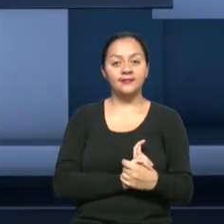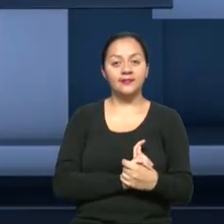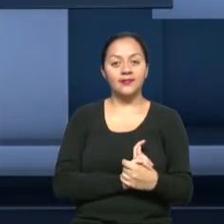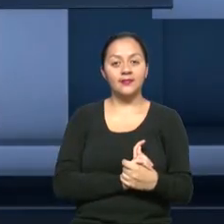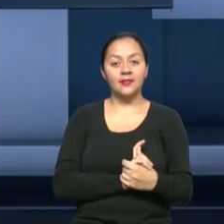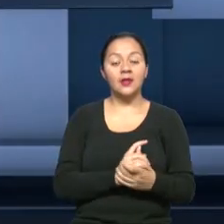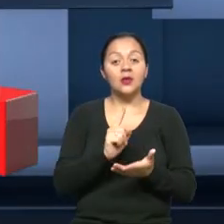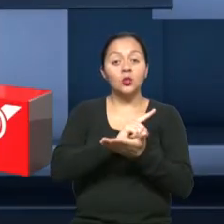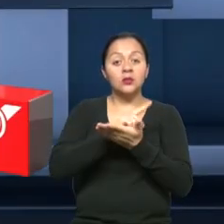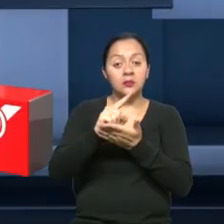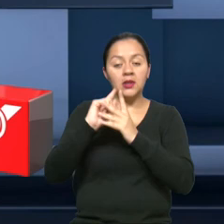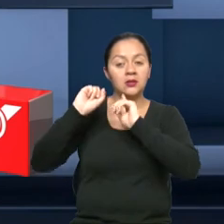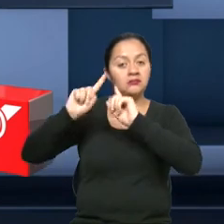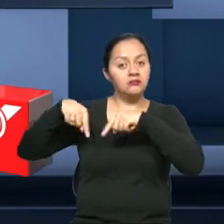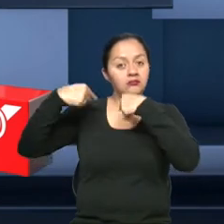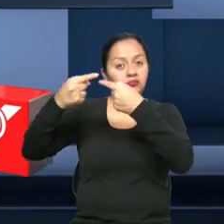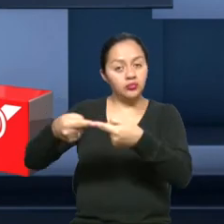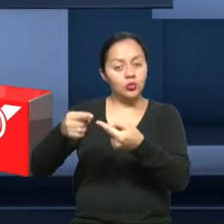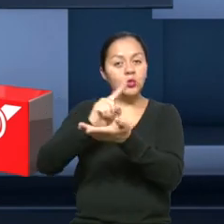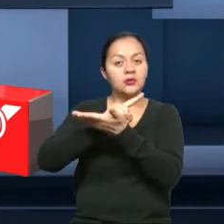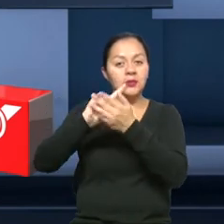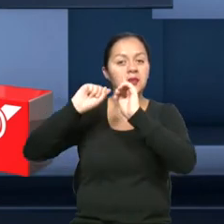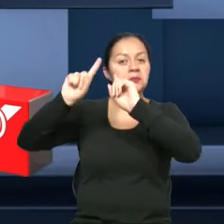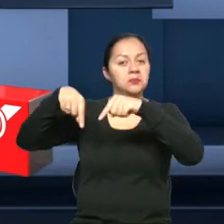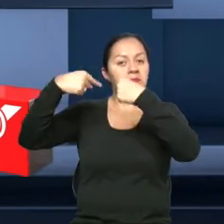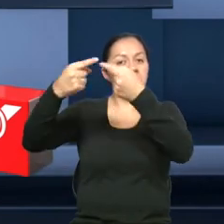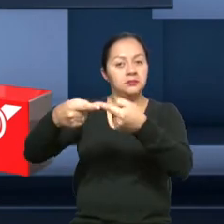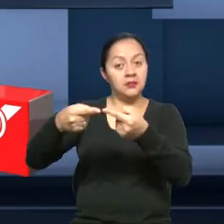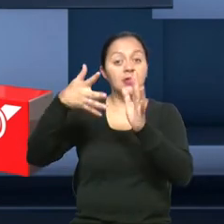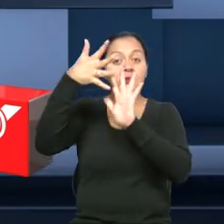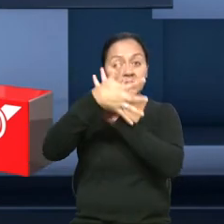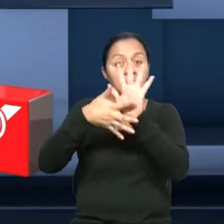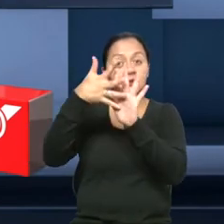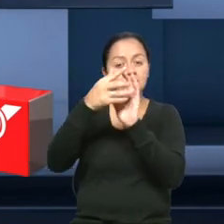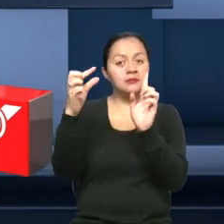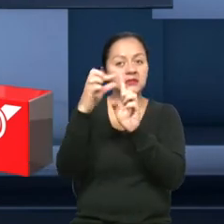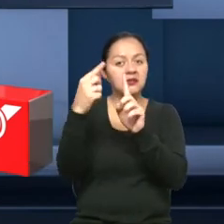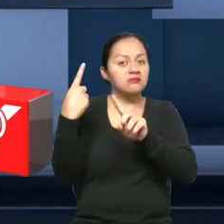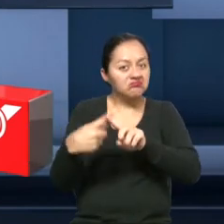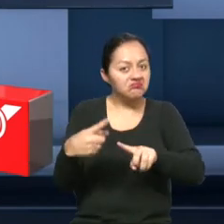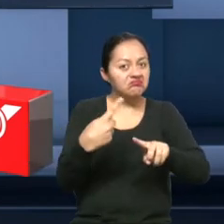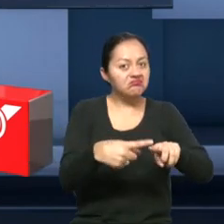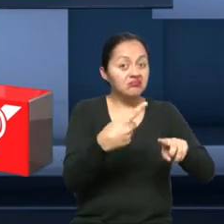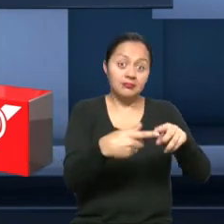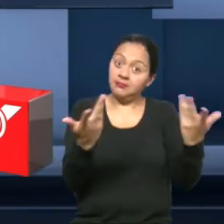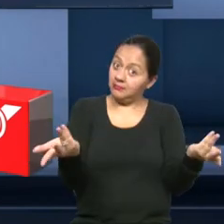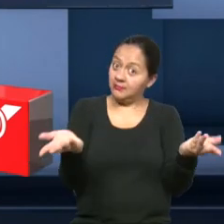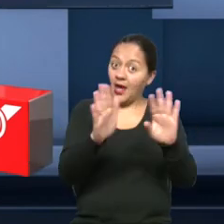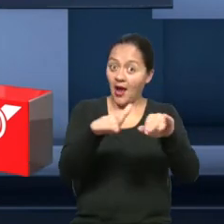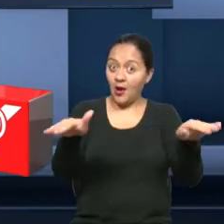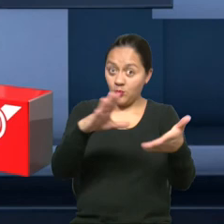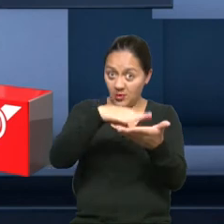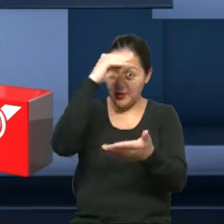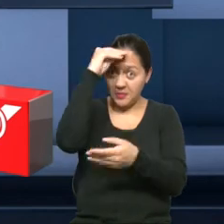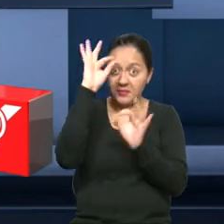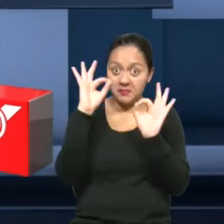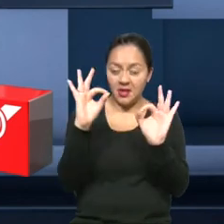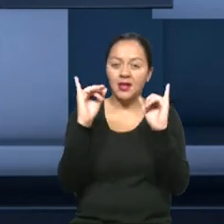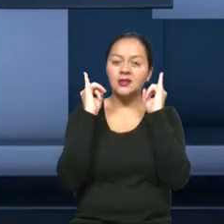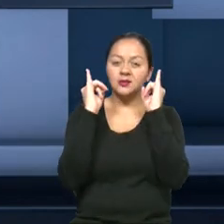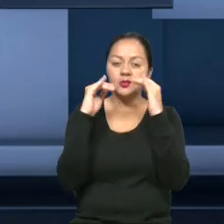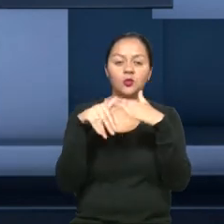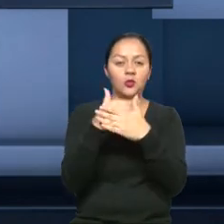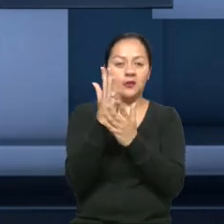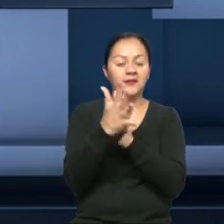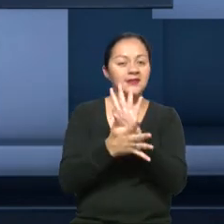Semana a semana, hemos venido aprendiendo algunos términos en lengua de señas ecuatoriana. Seguramente hemos sido buenos alumnos. El día de hoy, nuestro instructor llega con